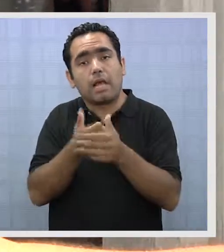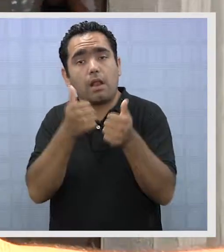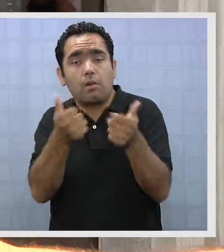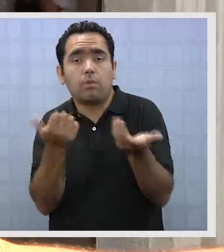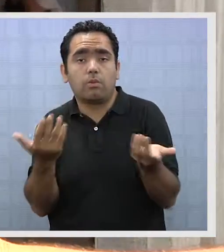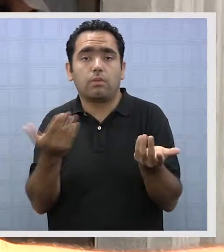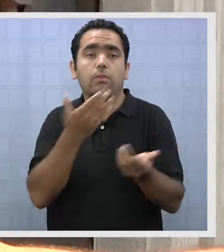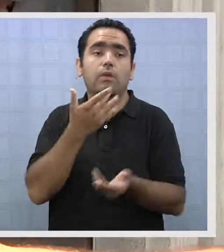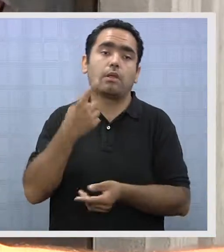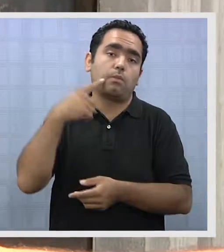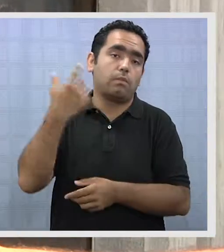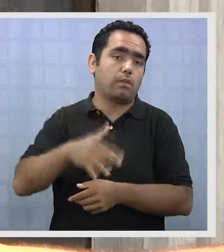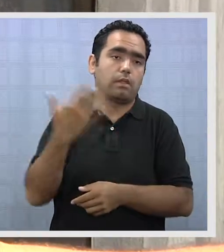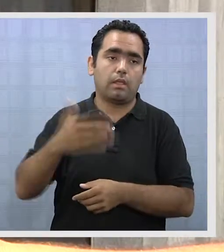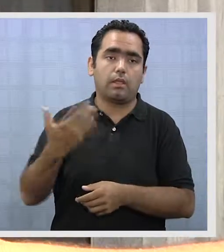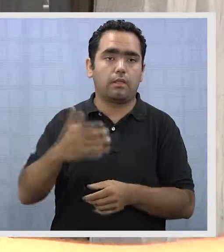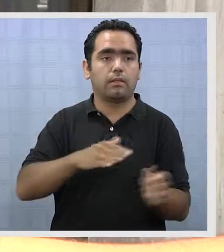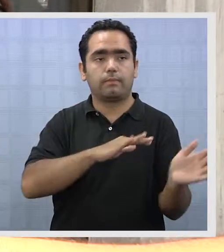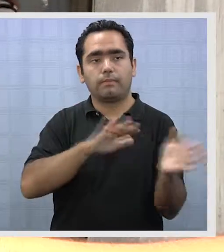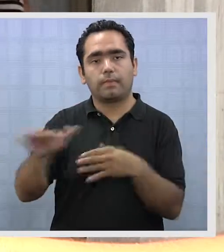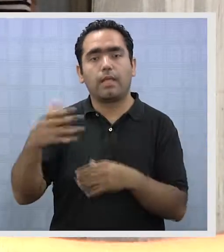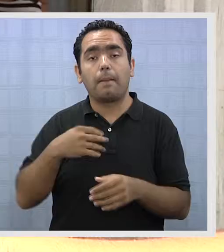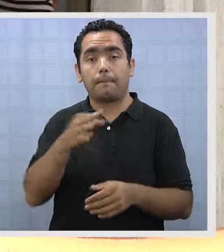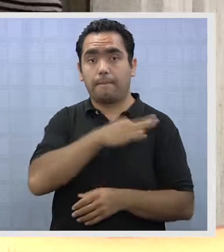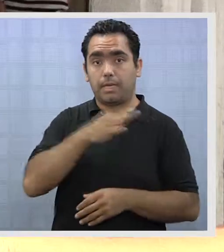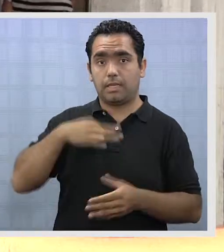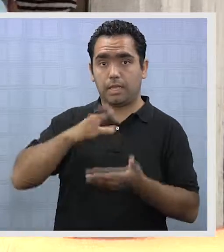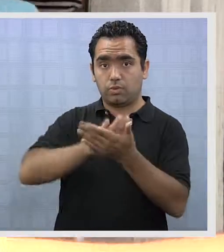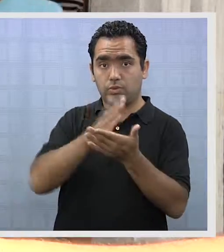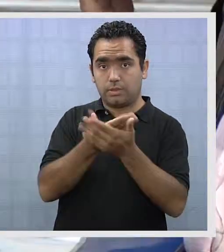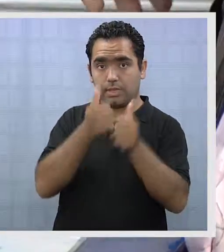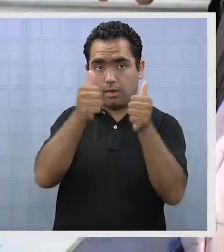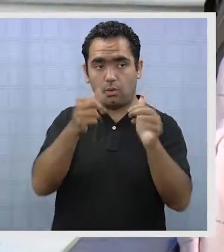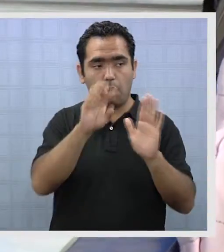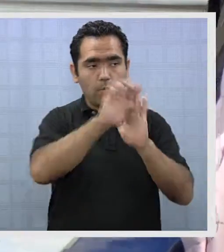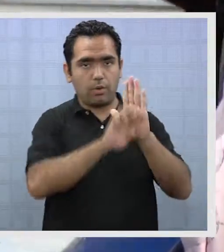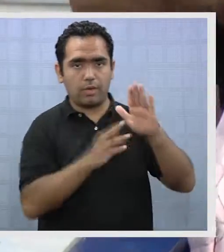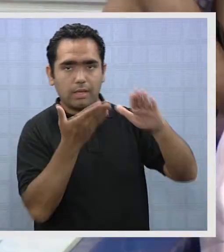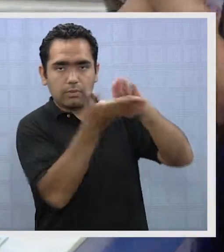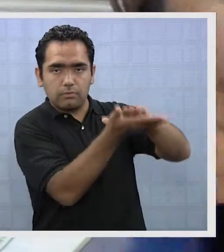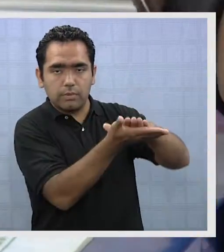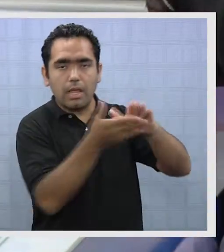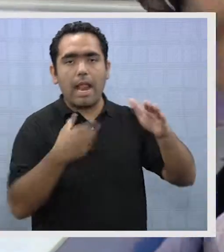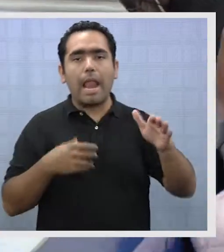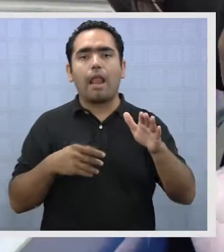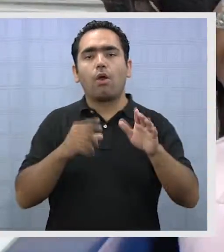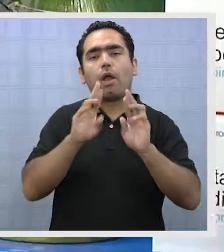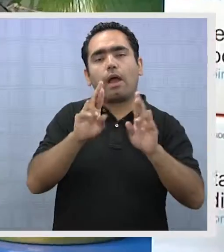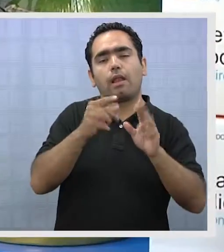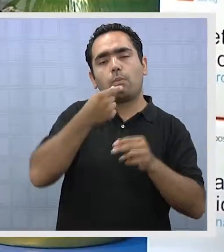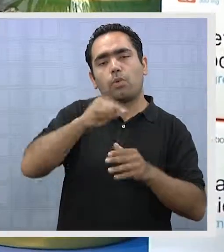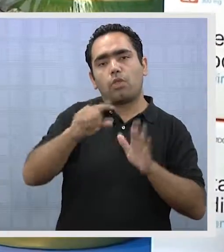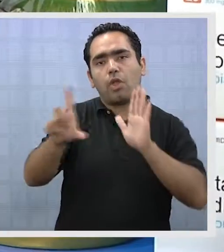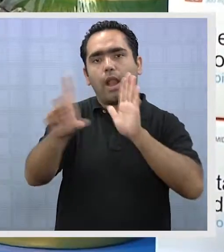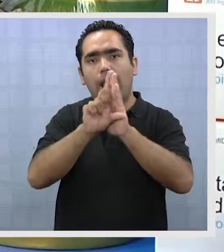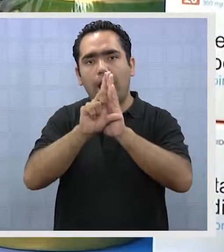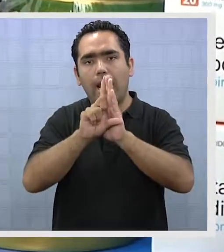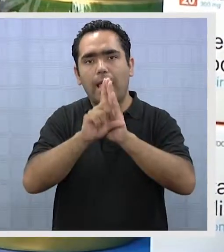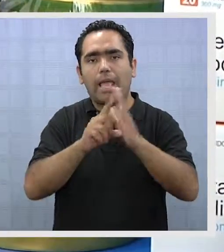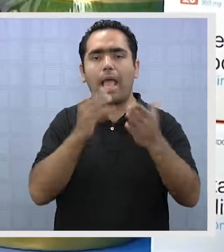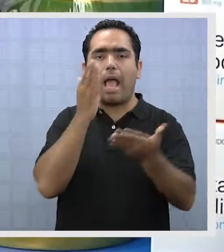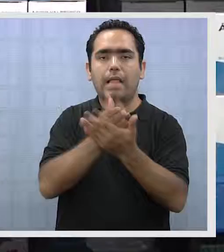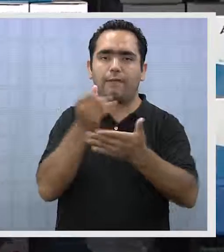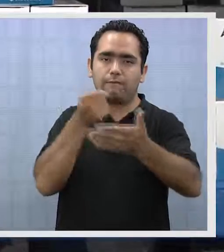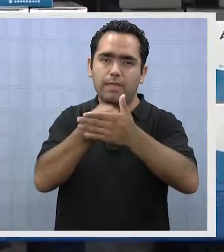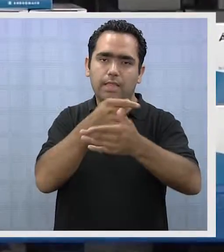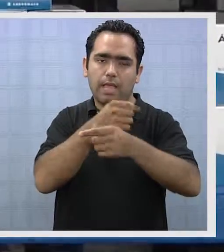excepcionalmente para la salud, que es lo primordial. El Ministerio de Salud espera que el proyecto ingresado sea de ley antes de fin de